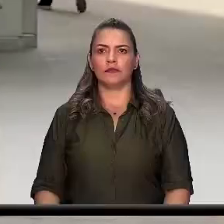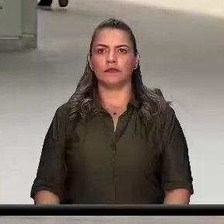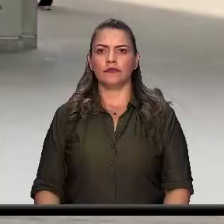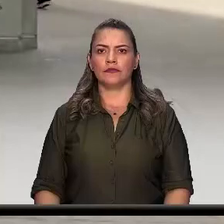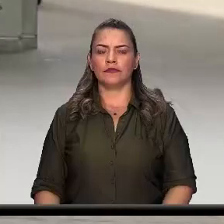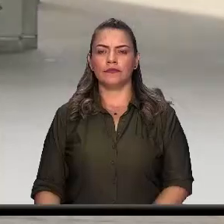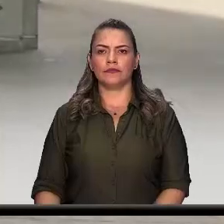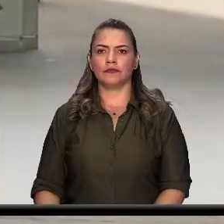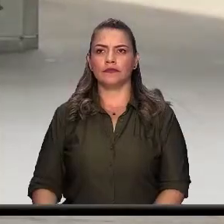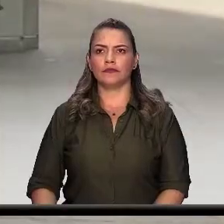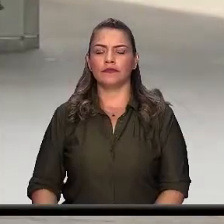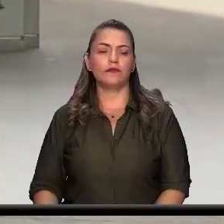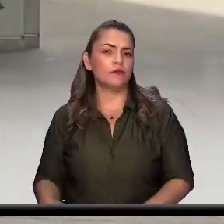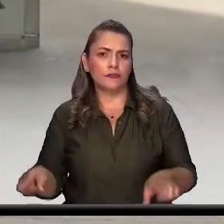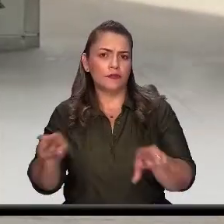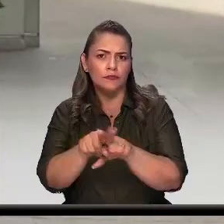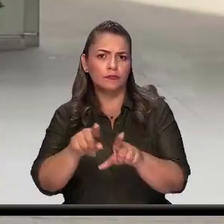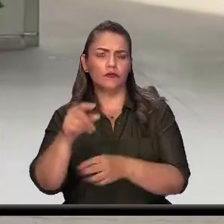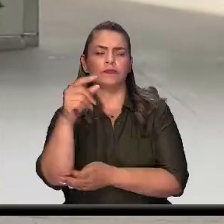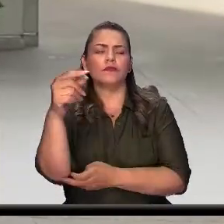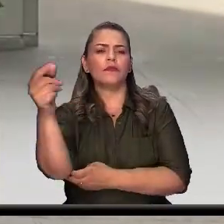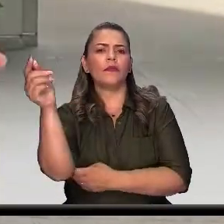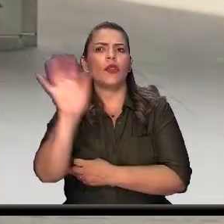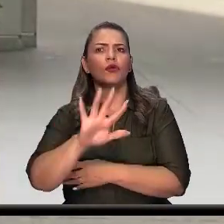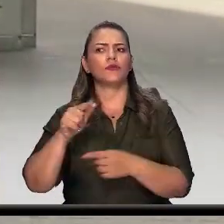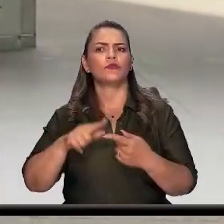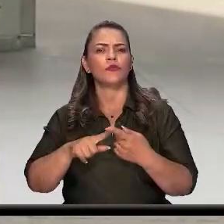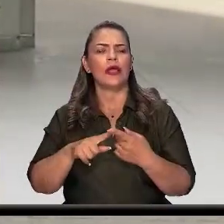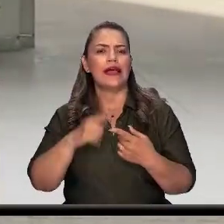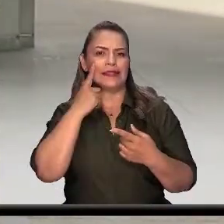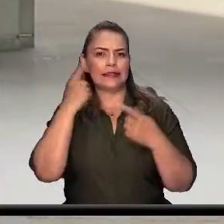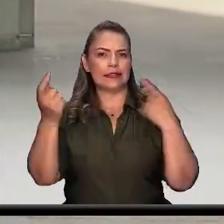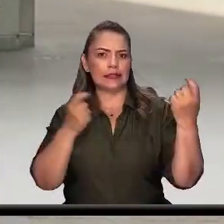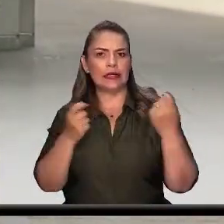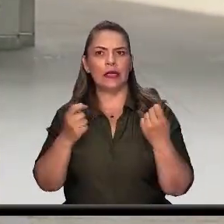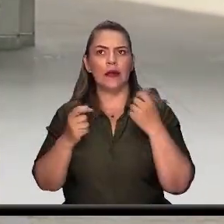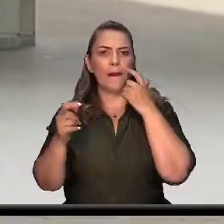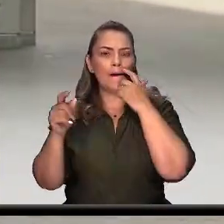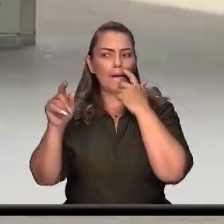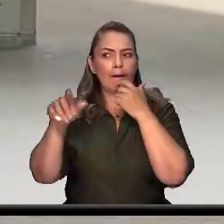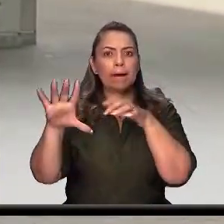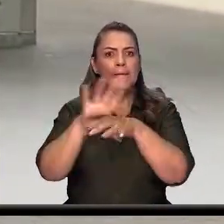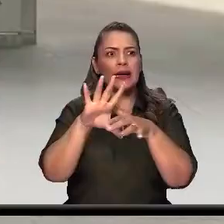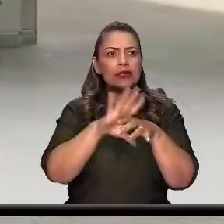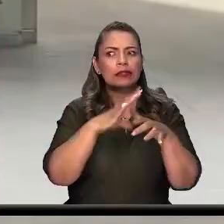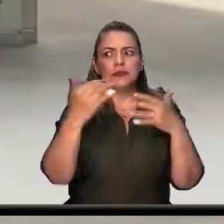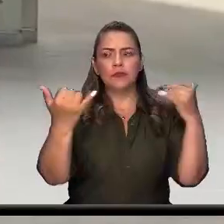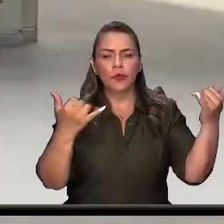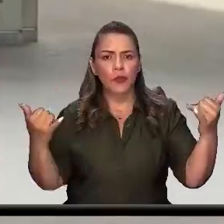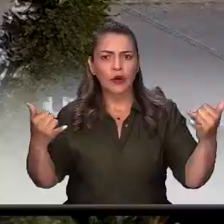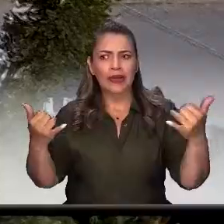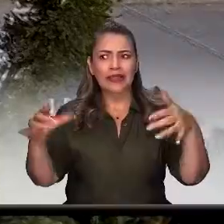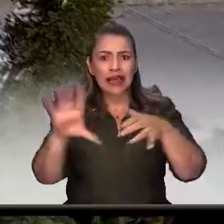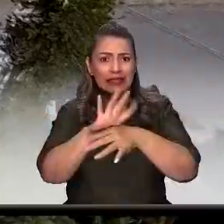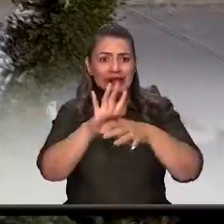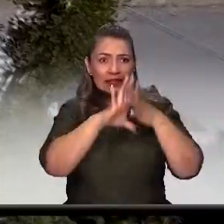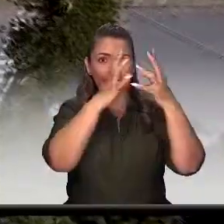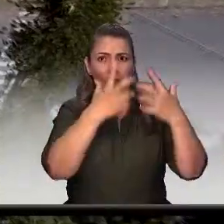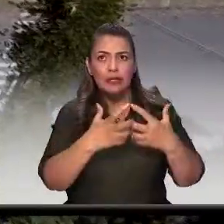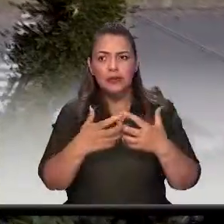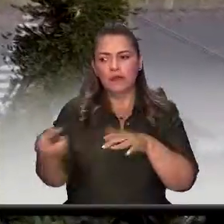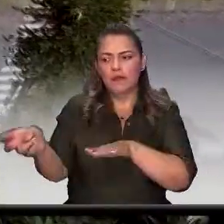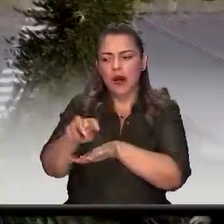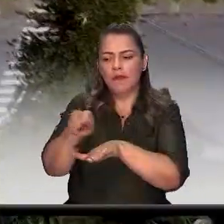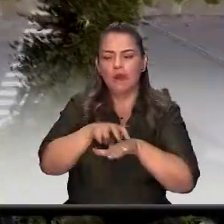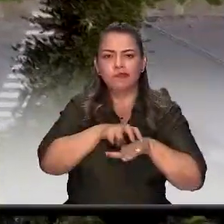Al igual que la estrategia Muévete Seguro con las empresas de taxis de nuestro territorio pudimos establecer un mecanismo seguro